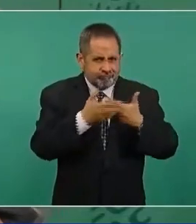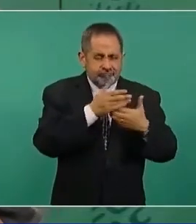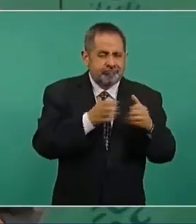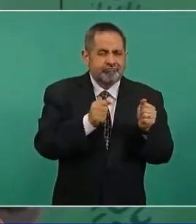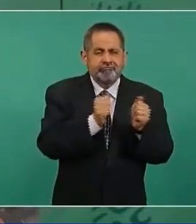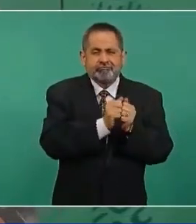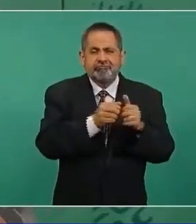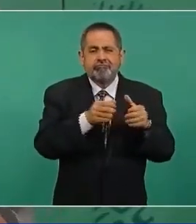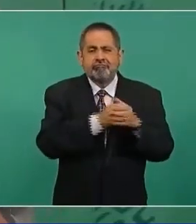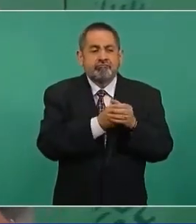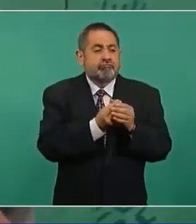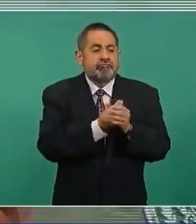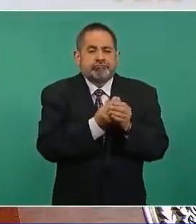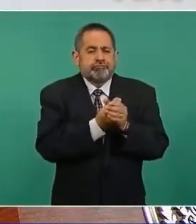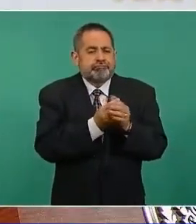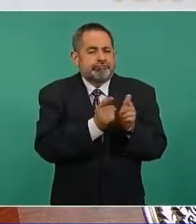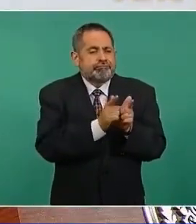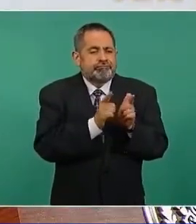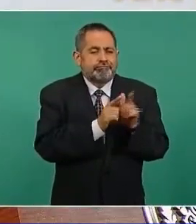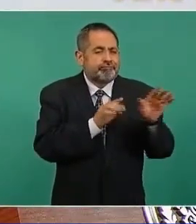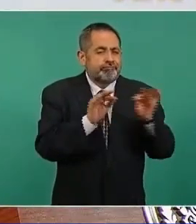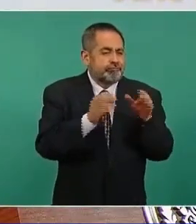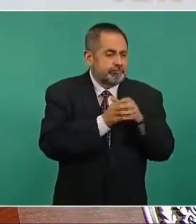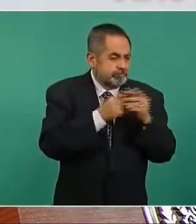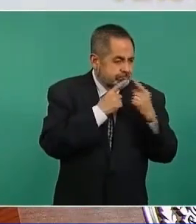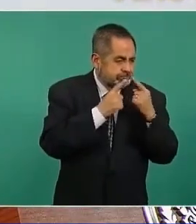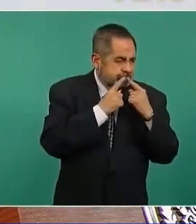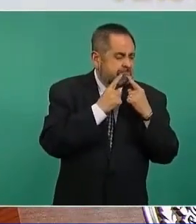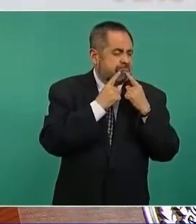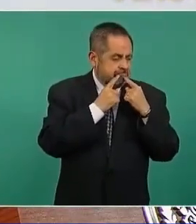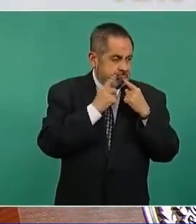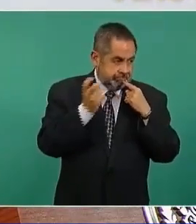reúne un pequeño grupo y ahí deciden,